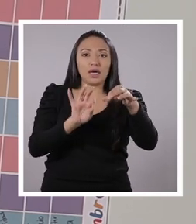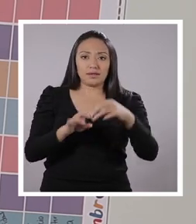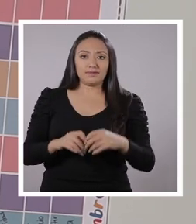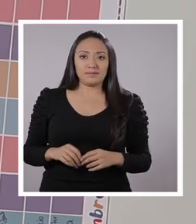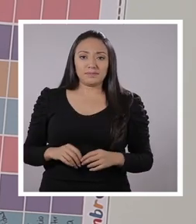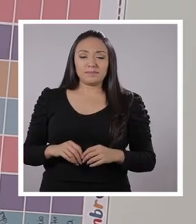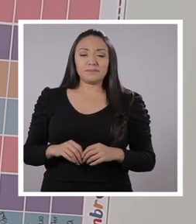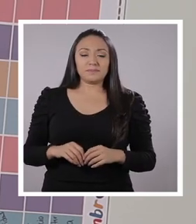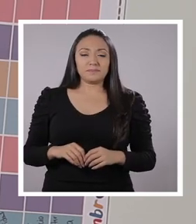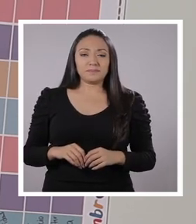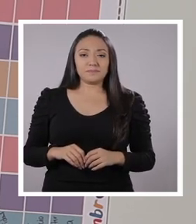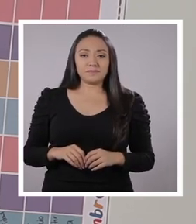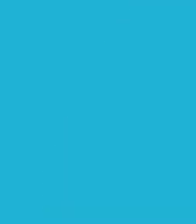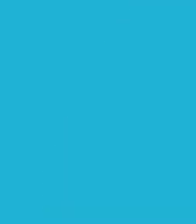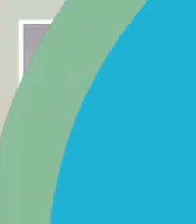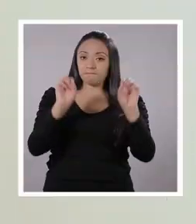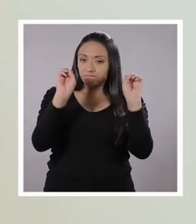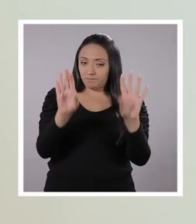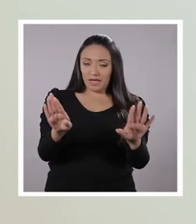muy divertido.